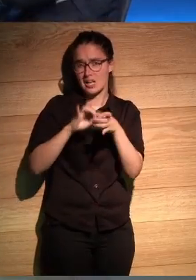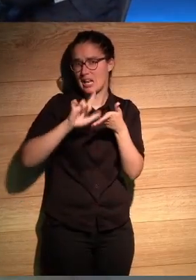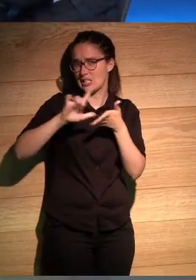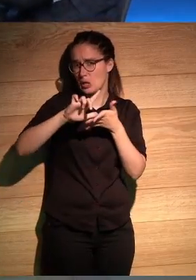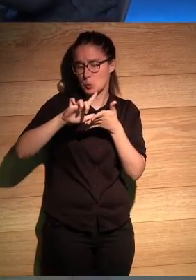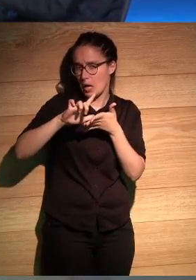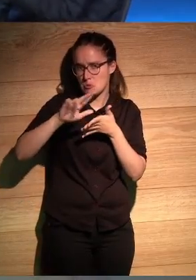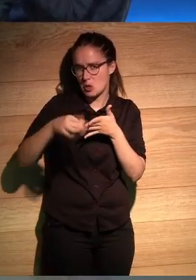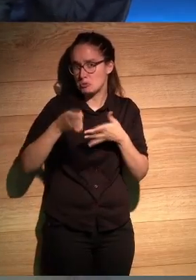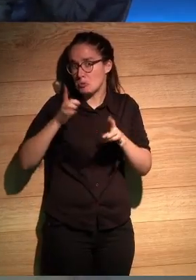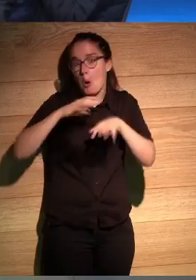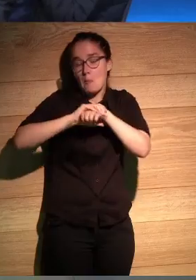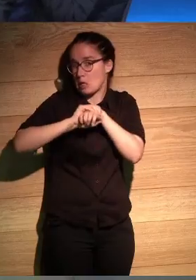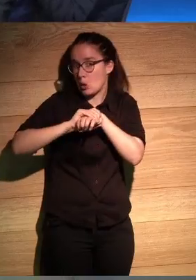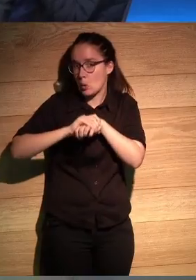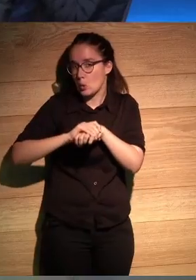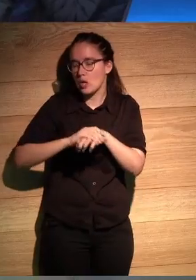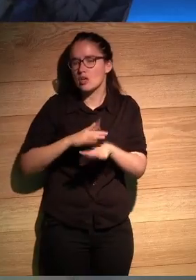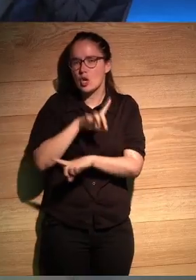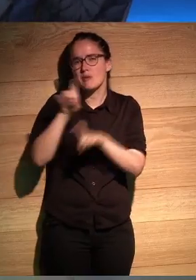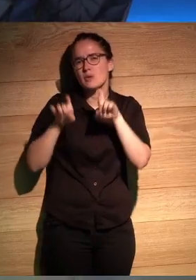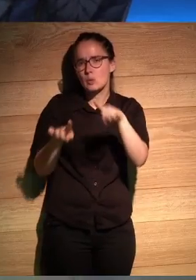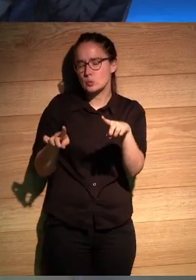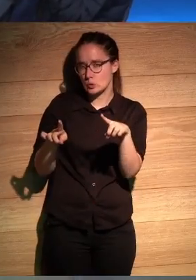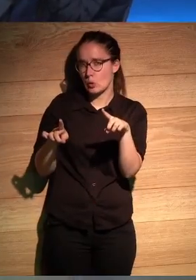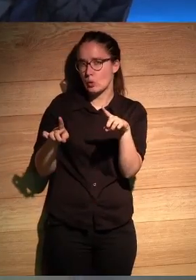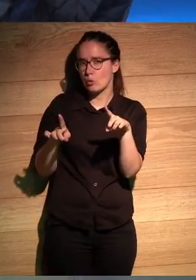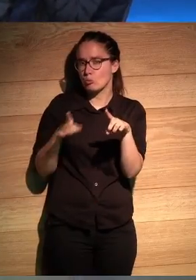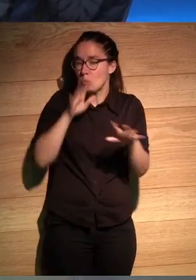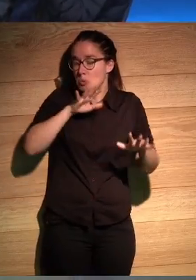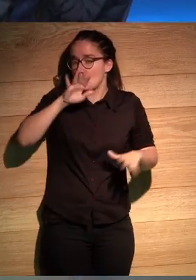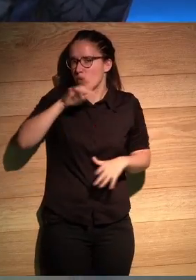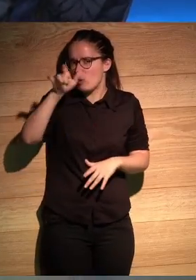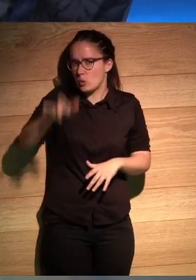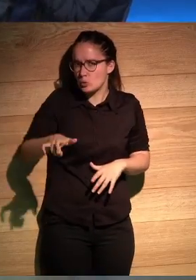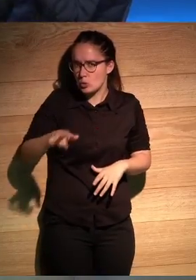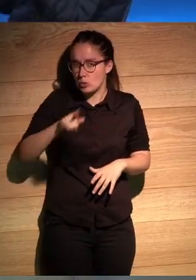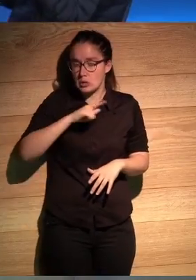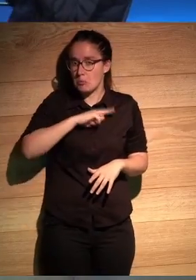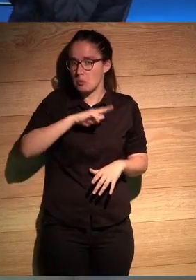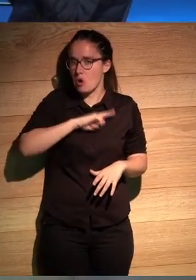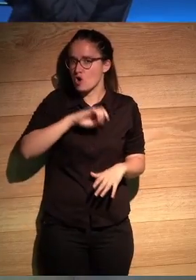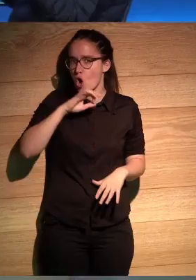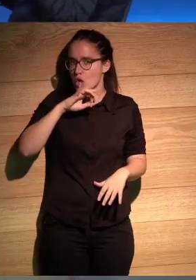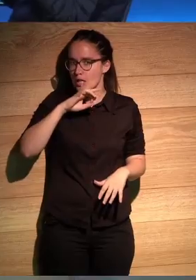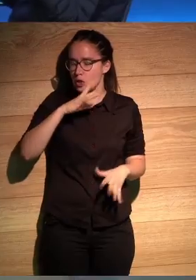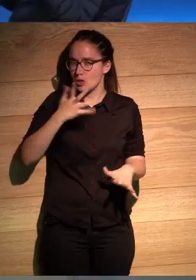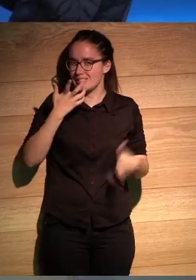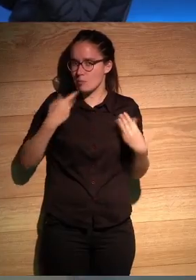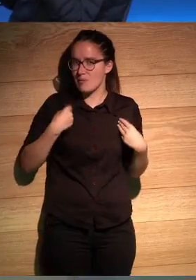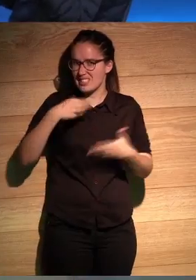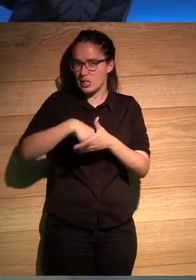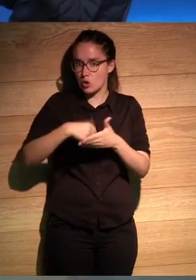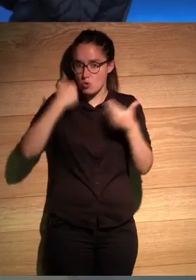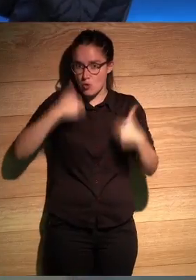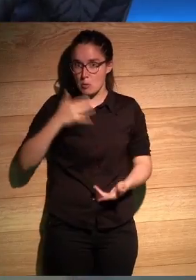literatura más allá de las amistades y le preguntó como curioso le dijo oye pero tú te sentirías contento viviendo dentro de